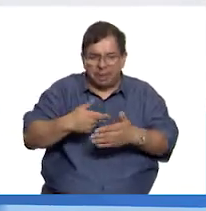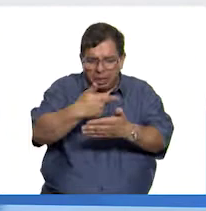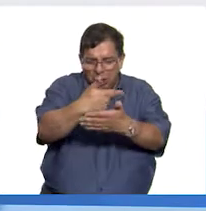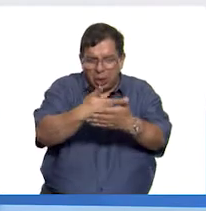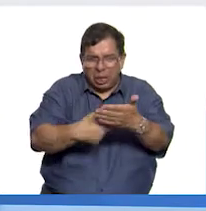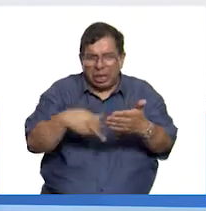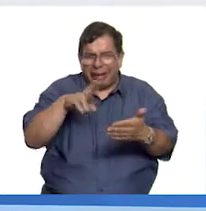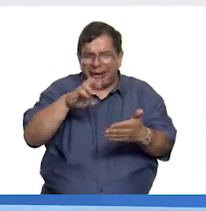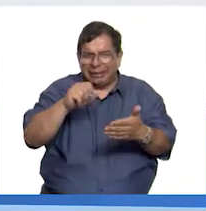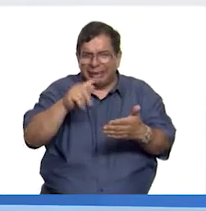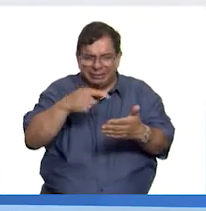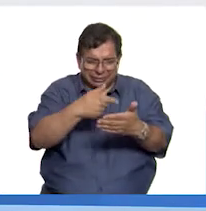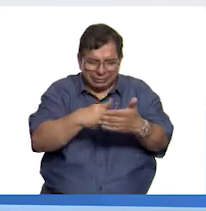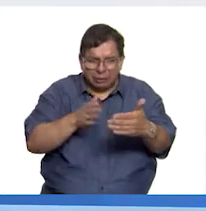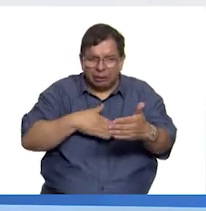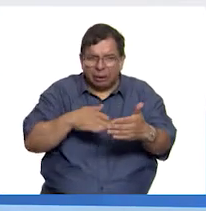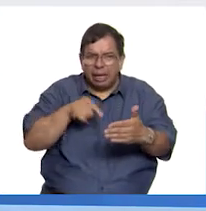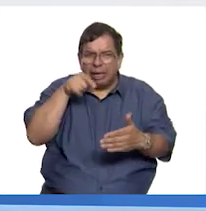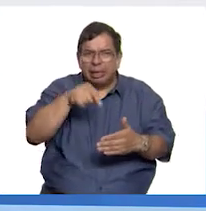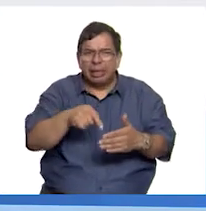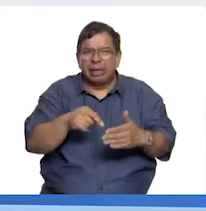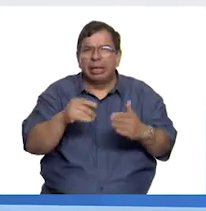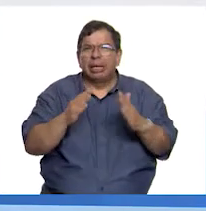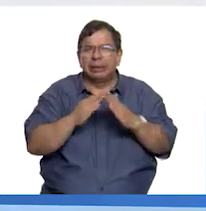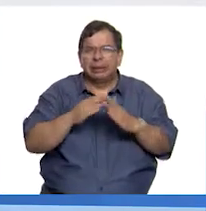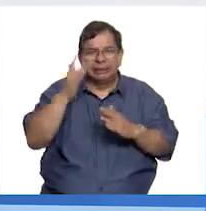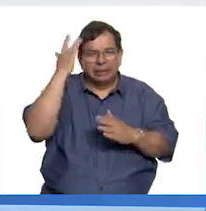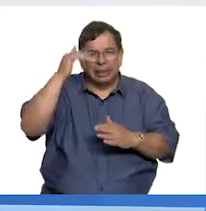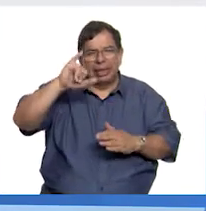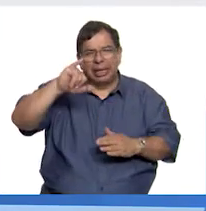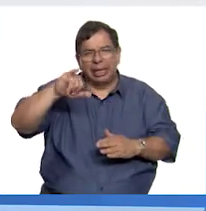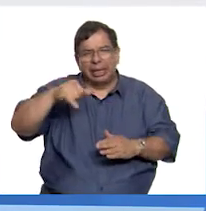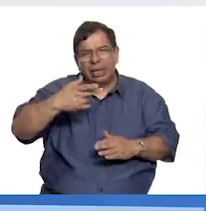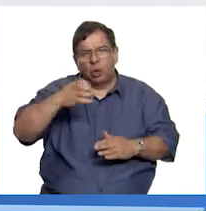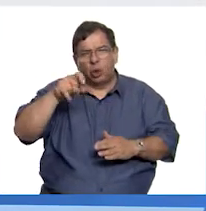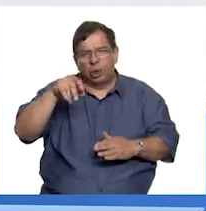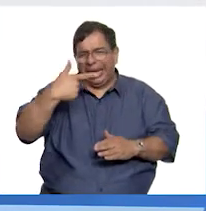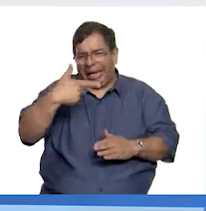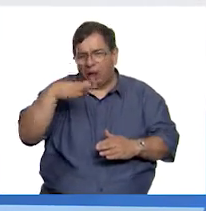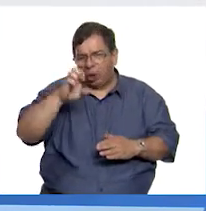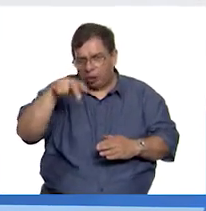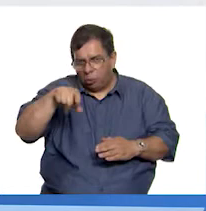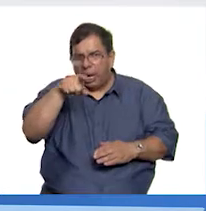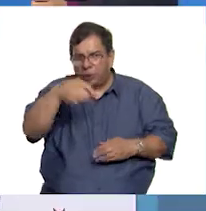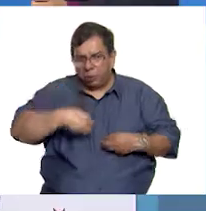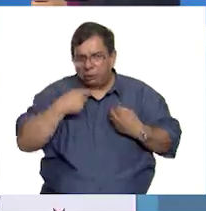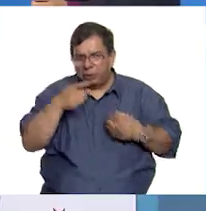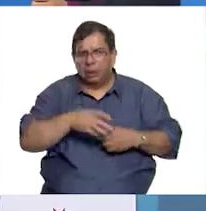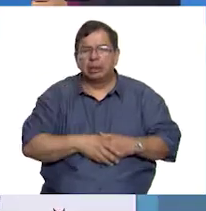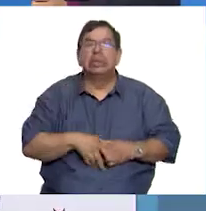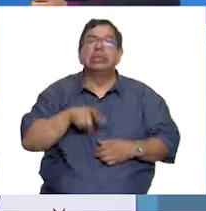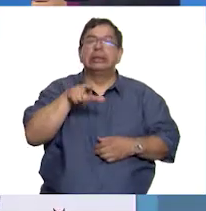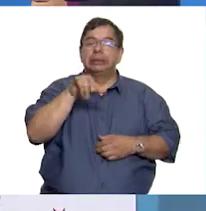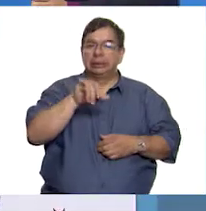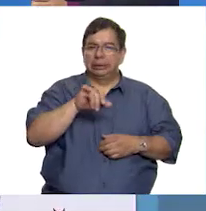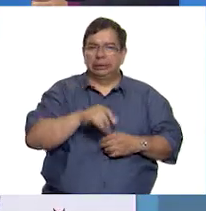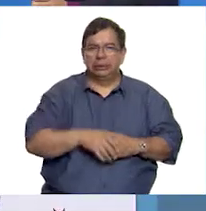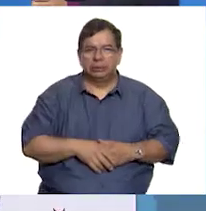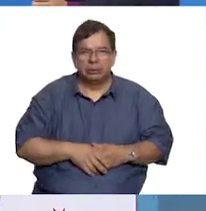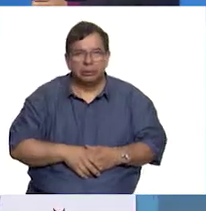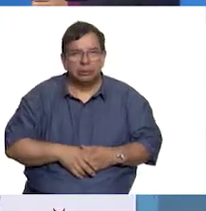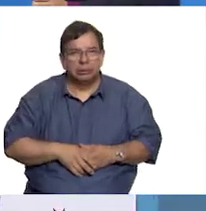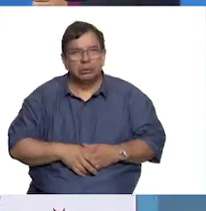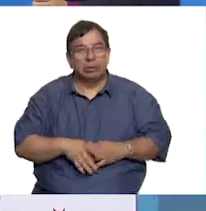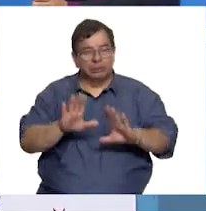contiene las recetas que se hacían en el convento de San Jerónimo, que fue donde viviste, Sor Juana. Así es. Y